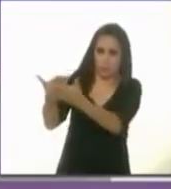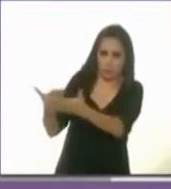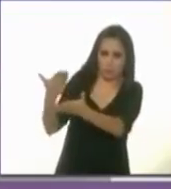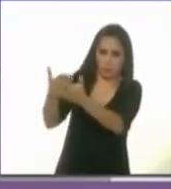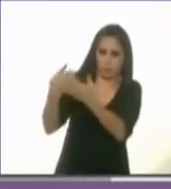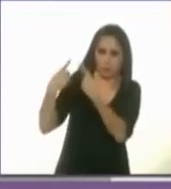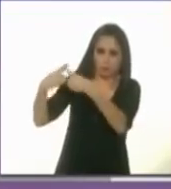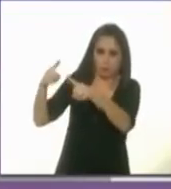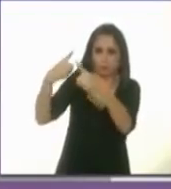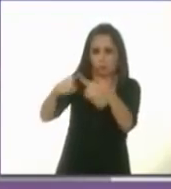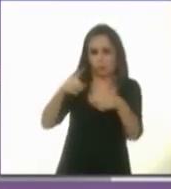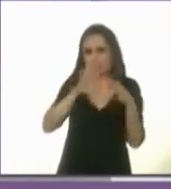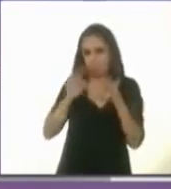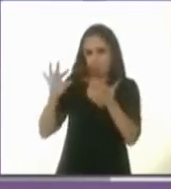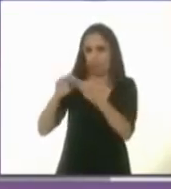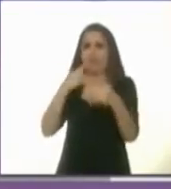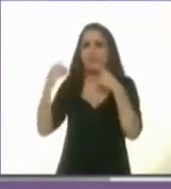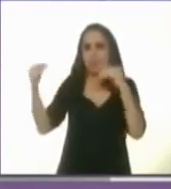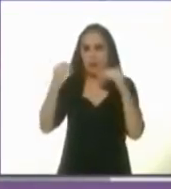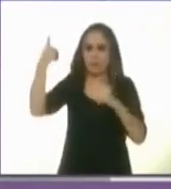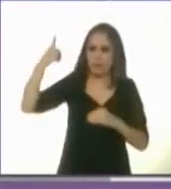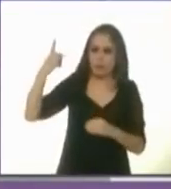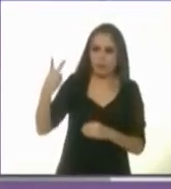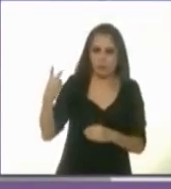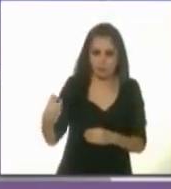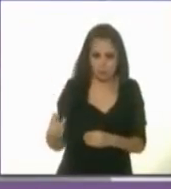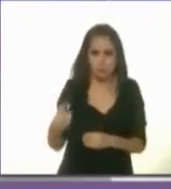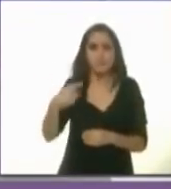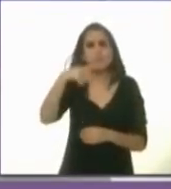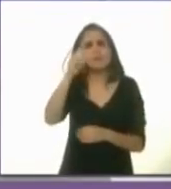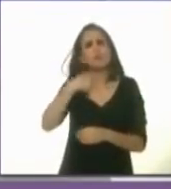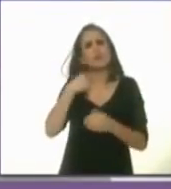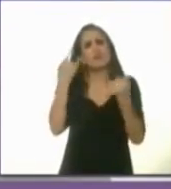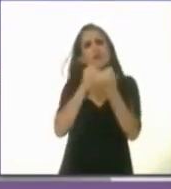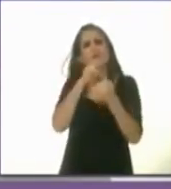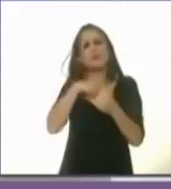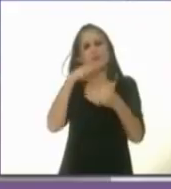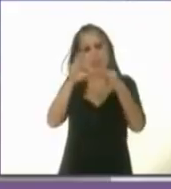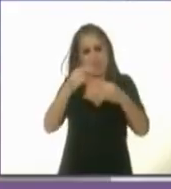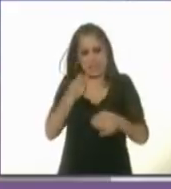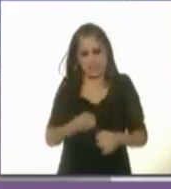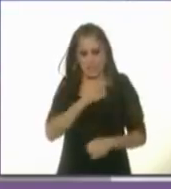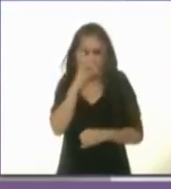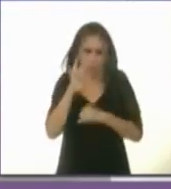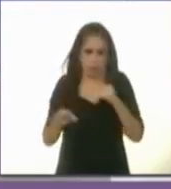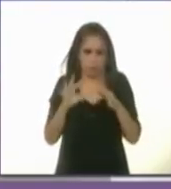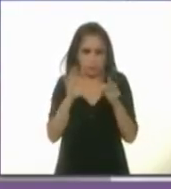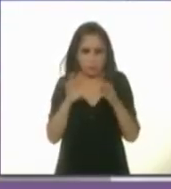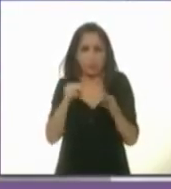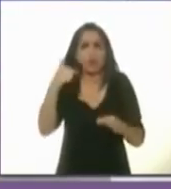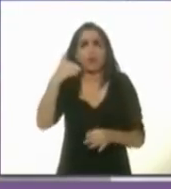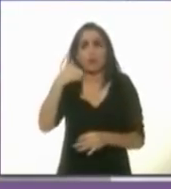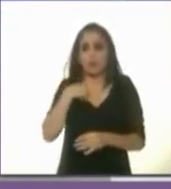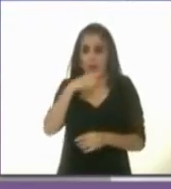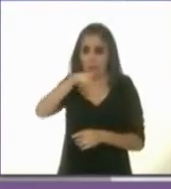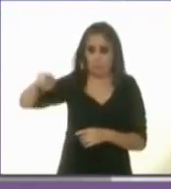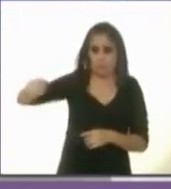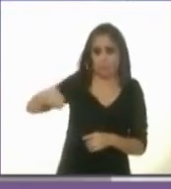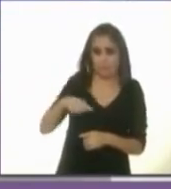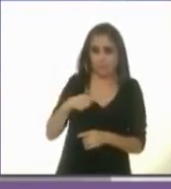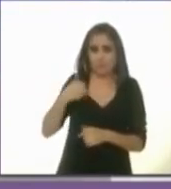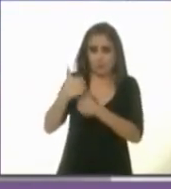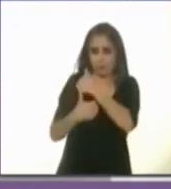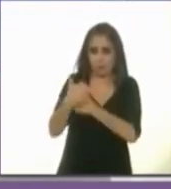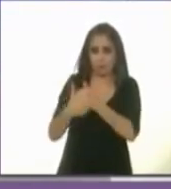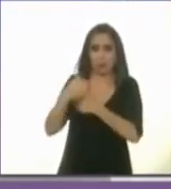que hemos dado a conocer a lo largo de los debates pero también me gustaría señalar en esta intervención final que a diferencia de mis principales contrincantes yo no